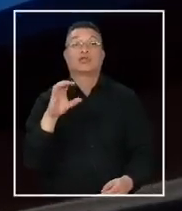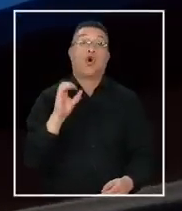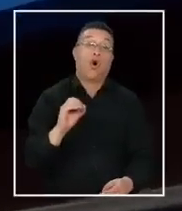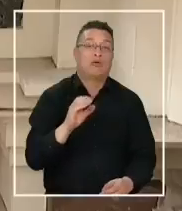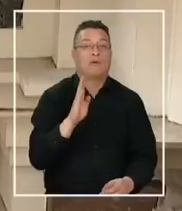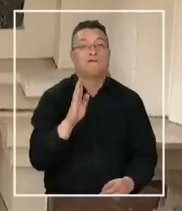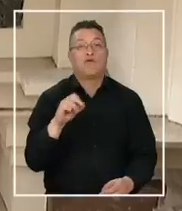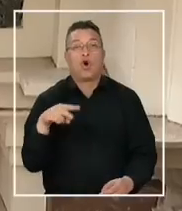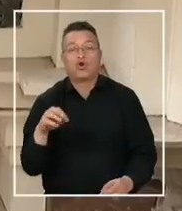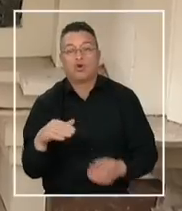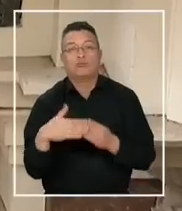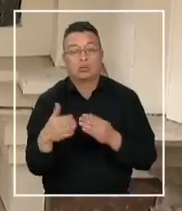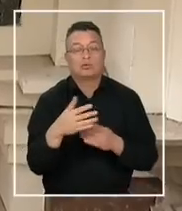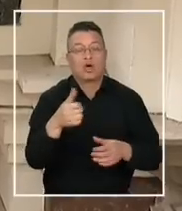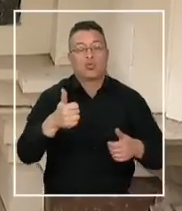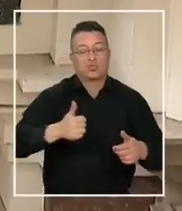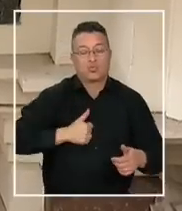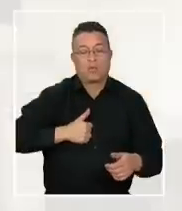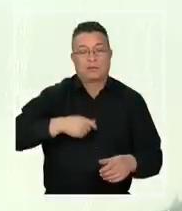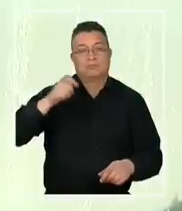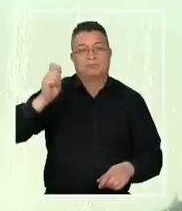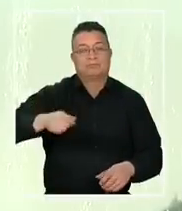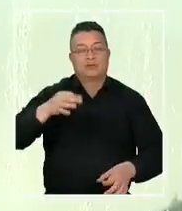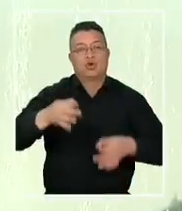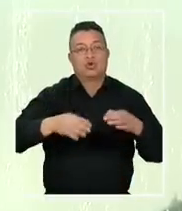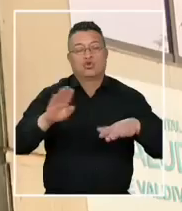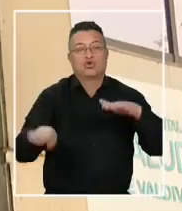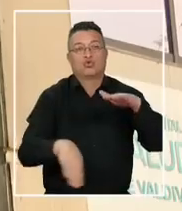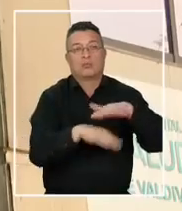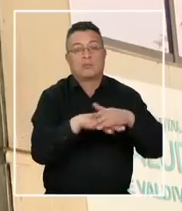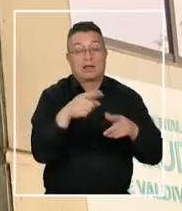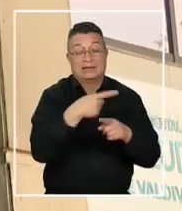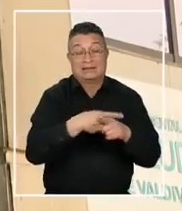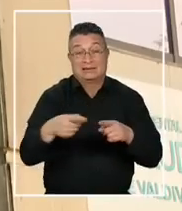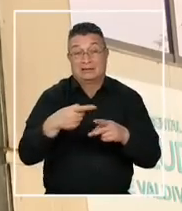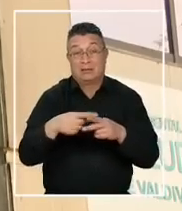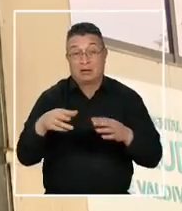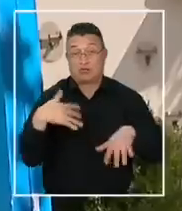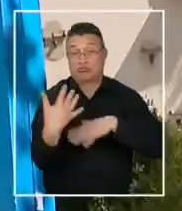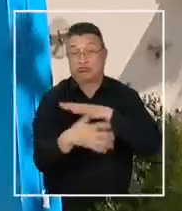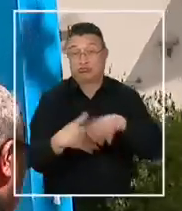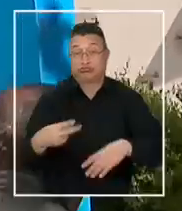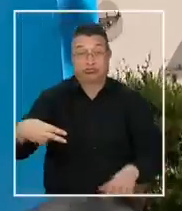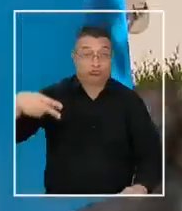así cumplir este fallo de la Corte Suprema que por semanas ha agitado las aguas.